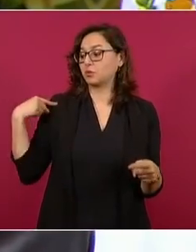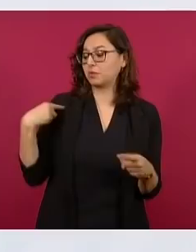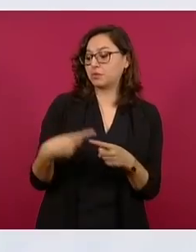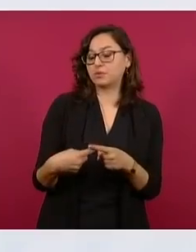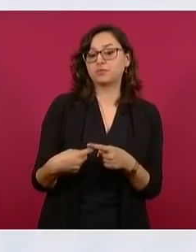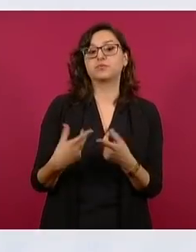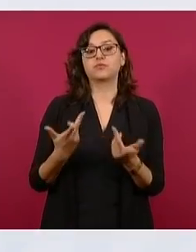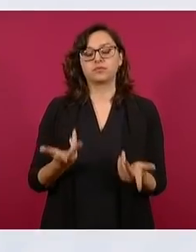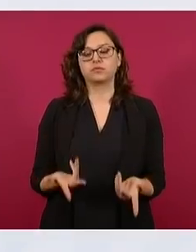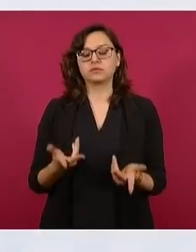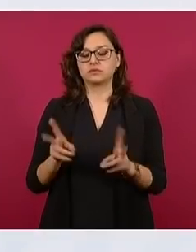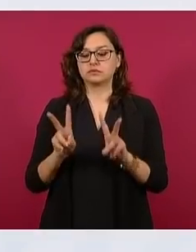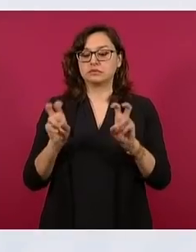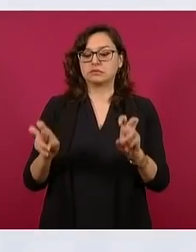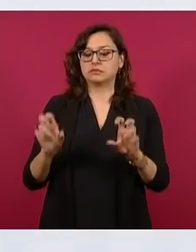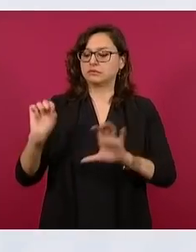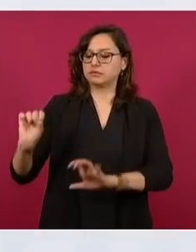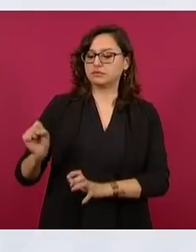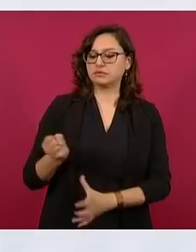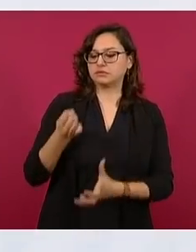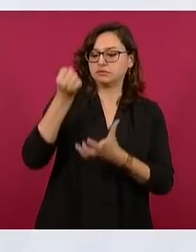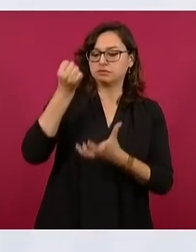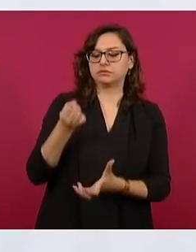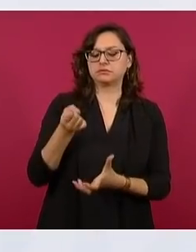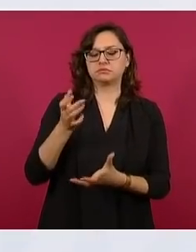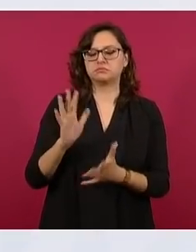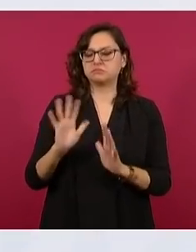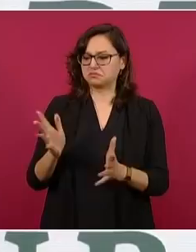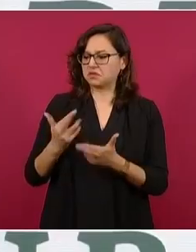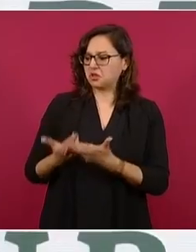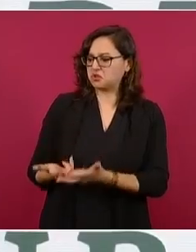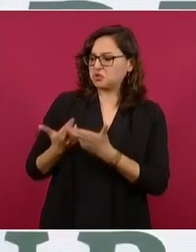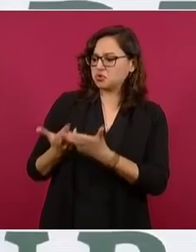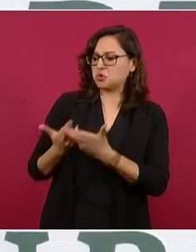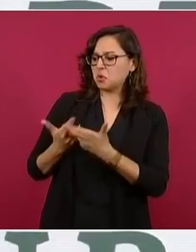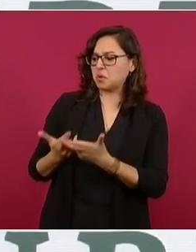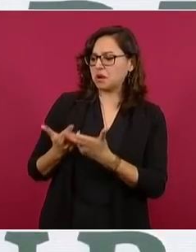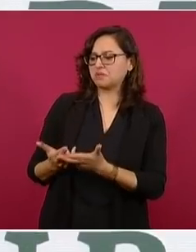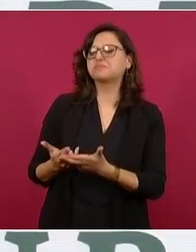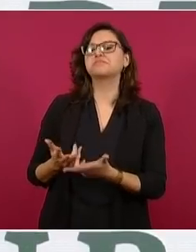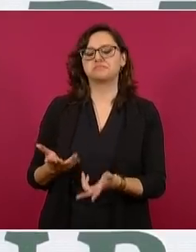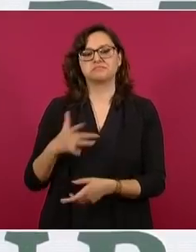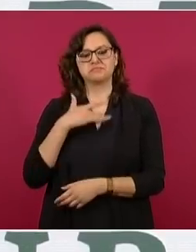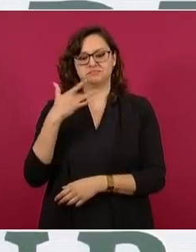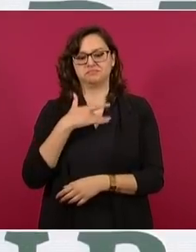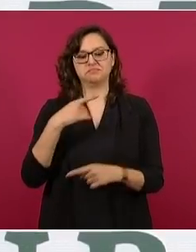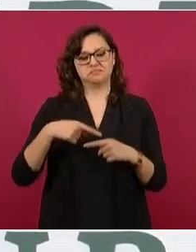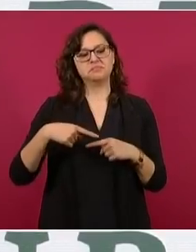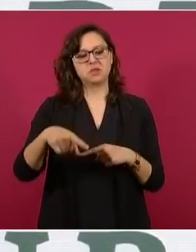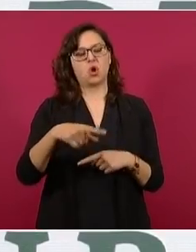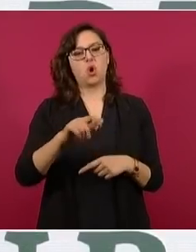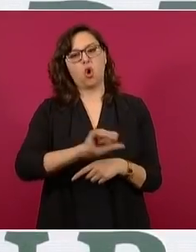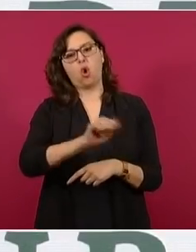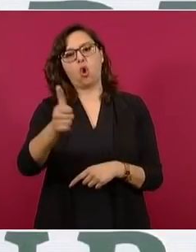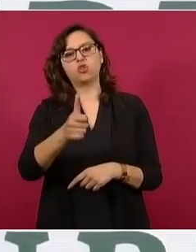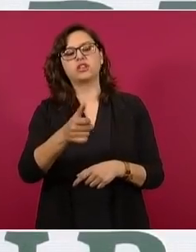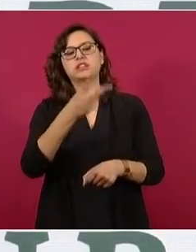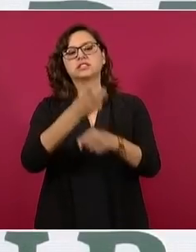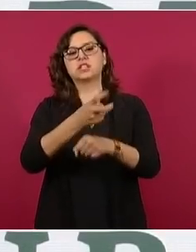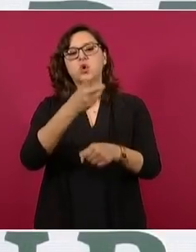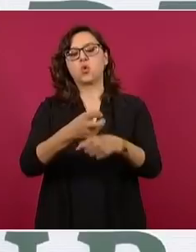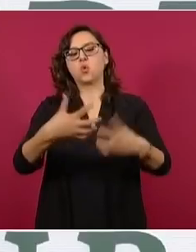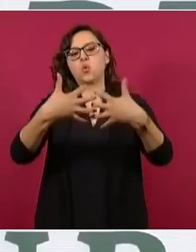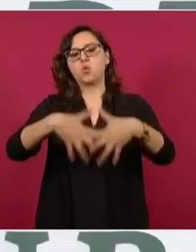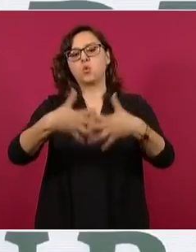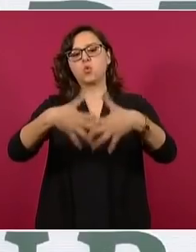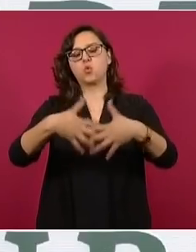fondos, resolvimos construir en 24 meses otra planta coquizadora en